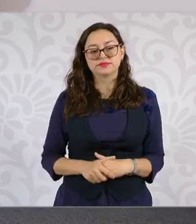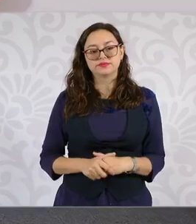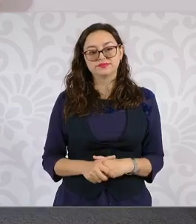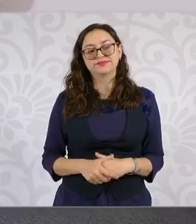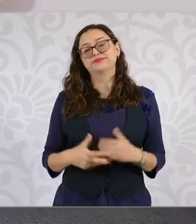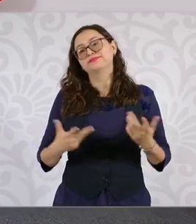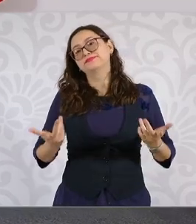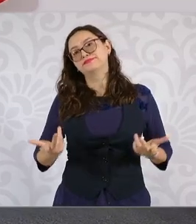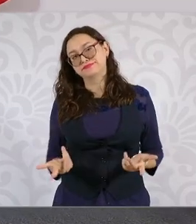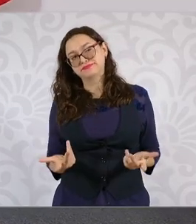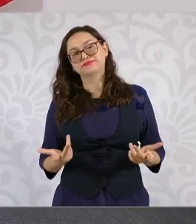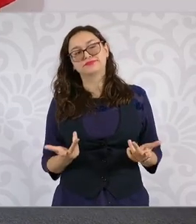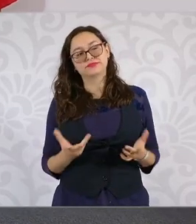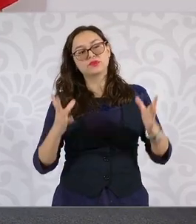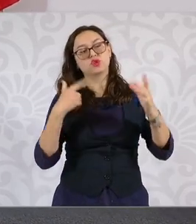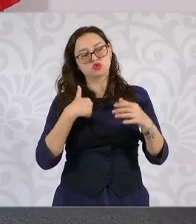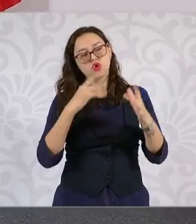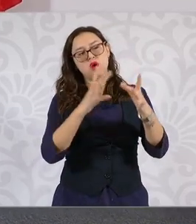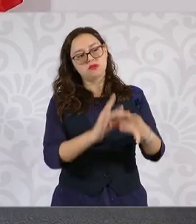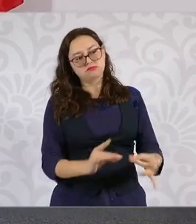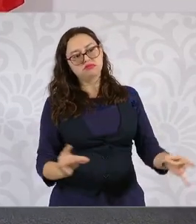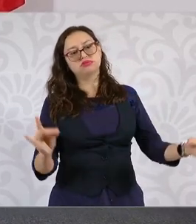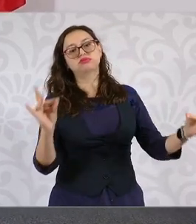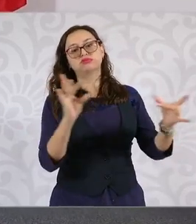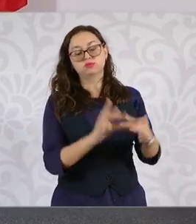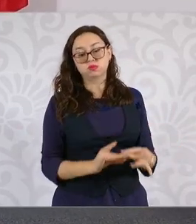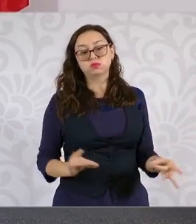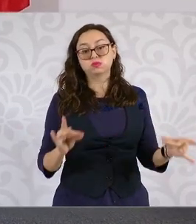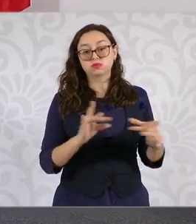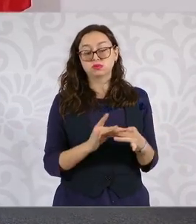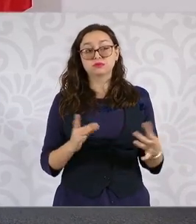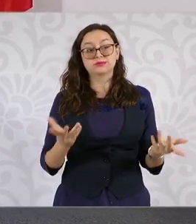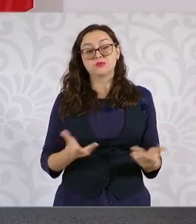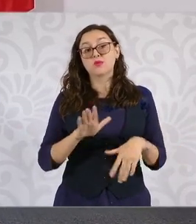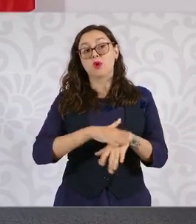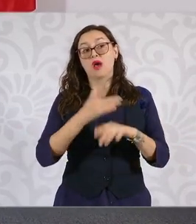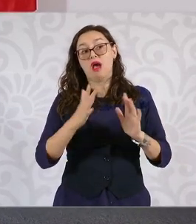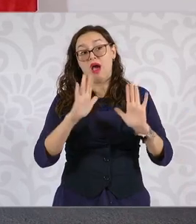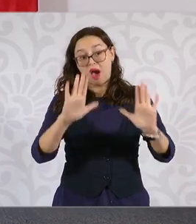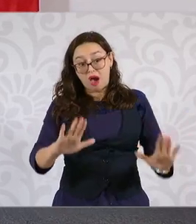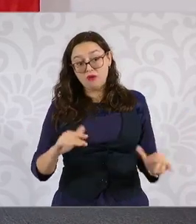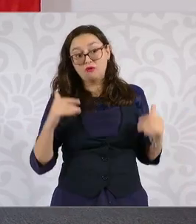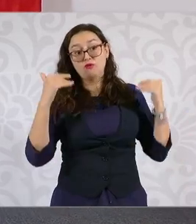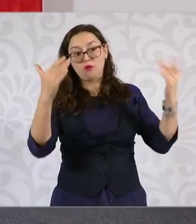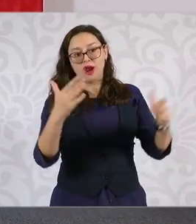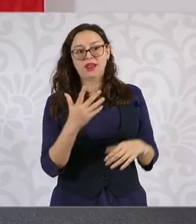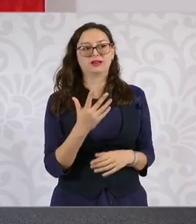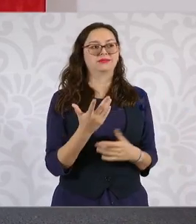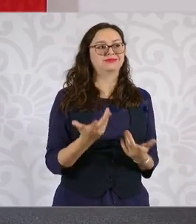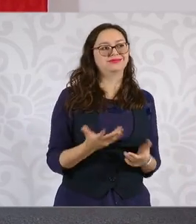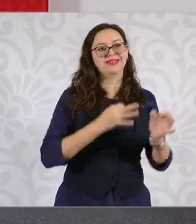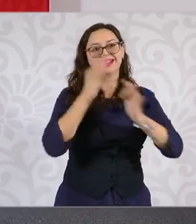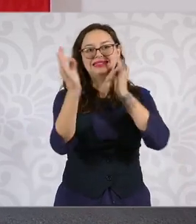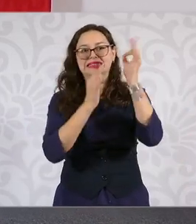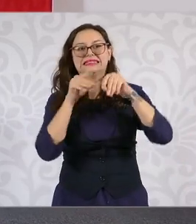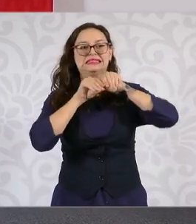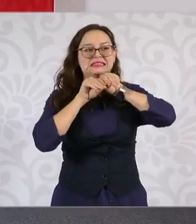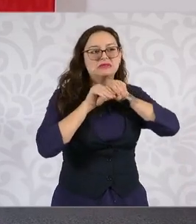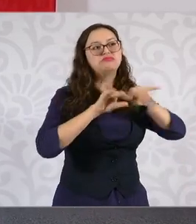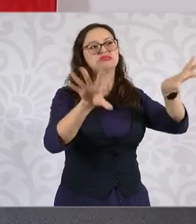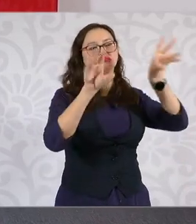comentócratas y adversarios que el objetivo de la reforma al Poder Judicial es que la